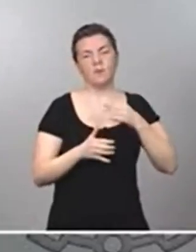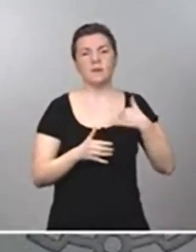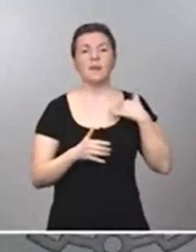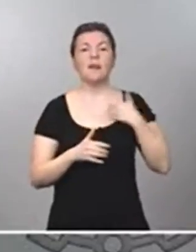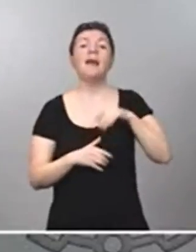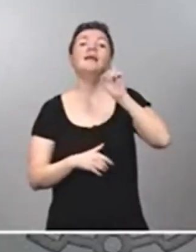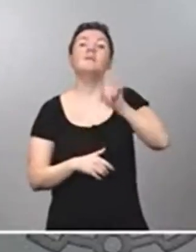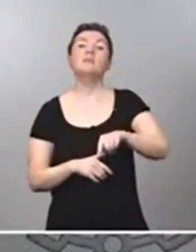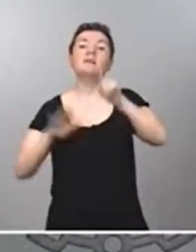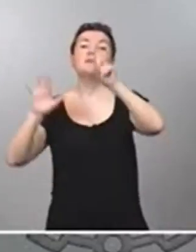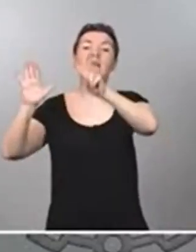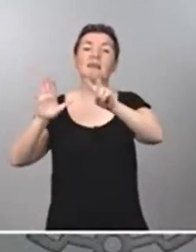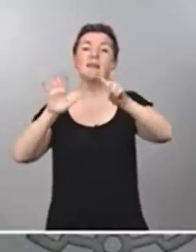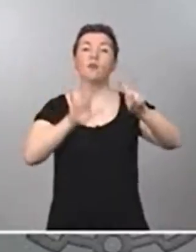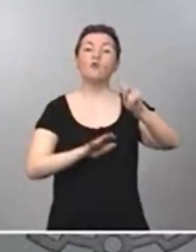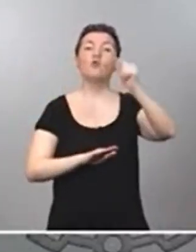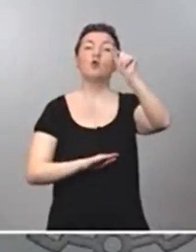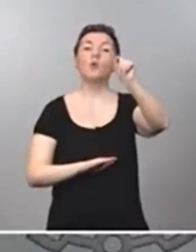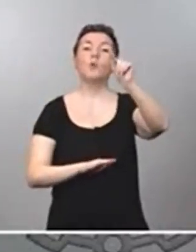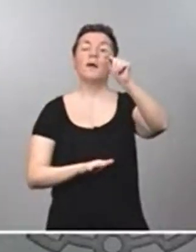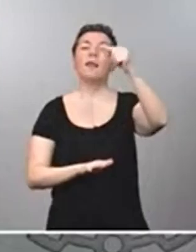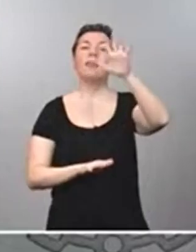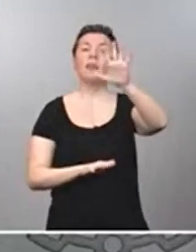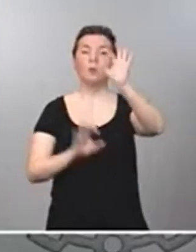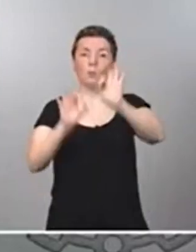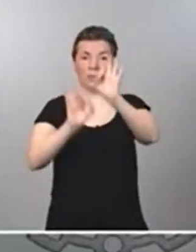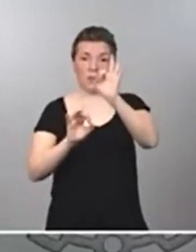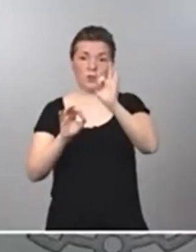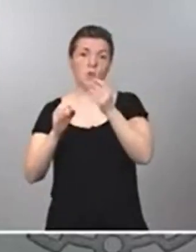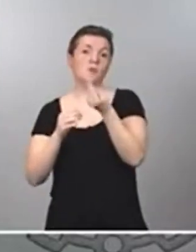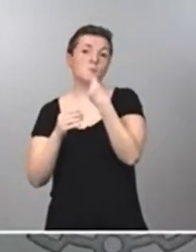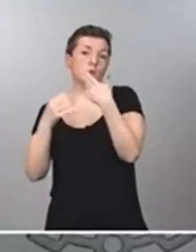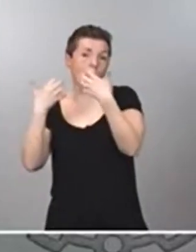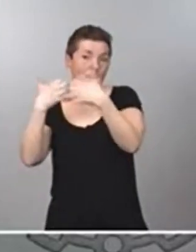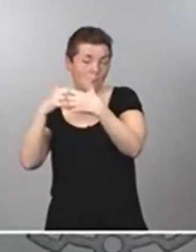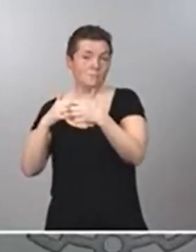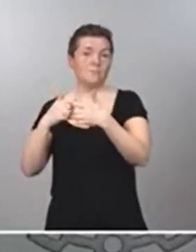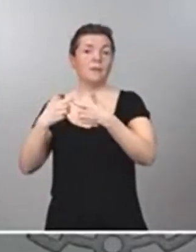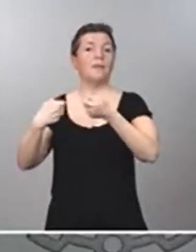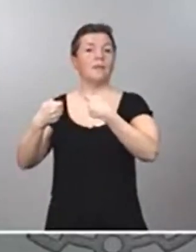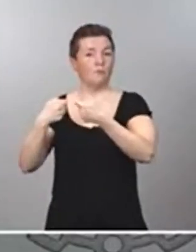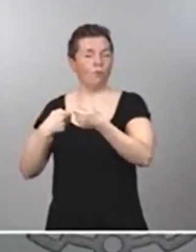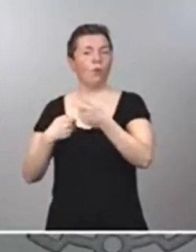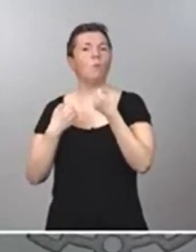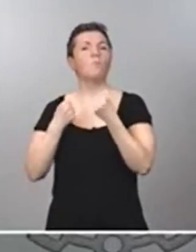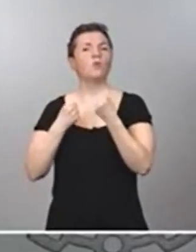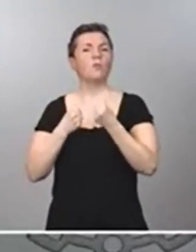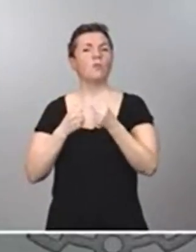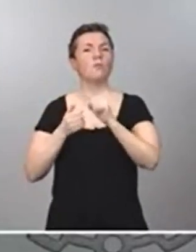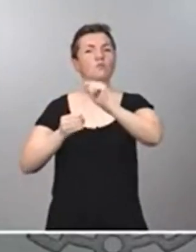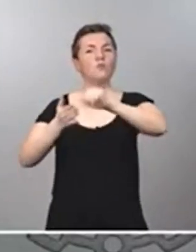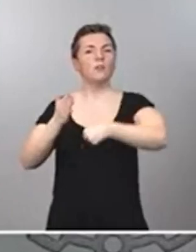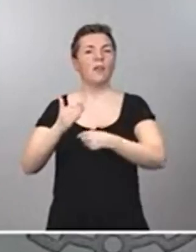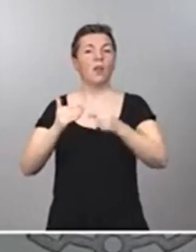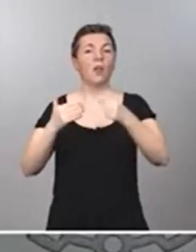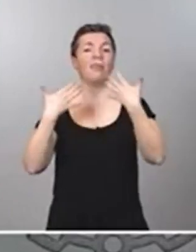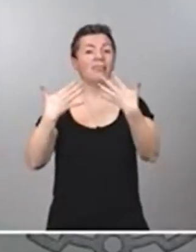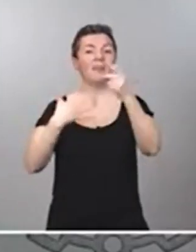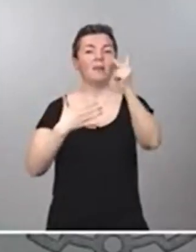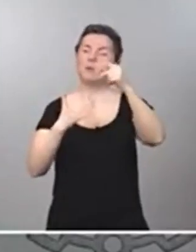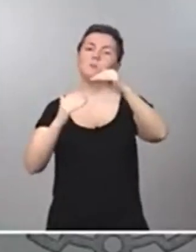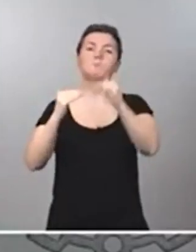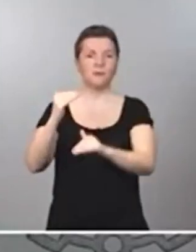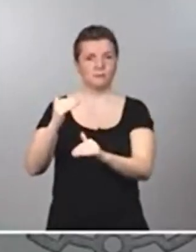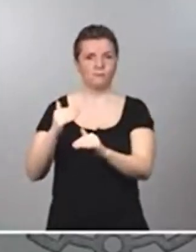% de los contratos de suministro de empresa y de negocio tienen una potencia contratada inferior a estos 10 kilovatios